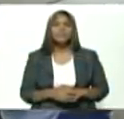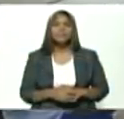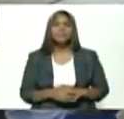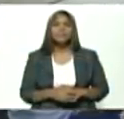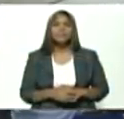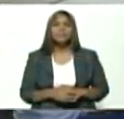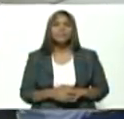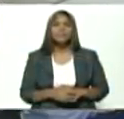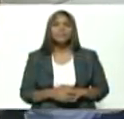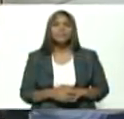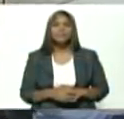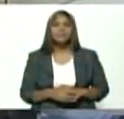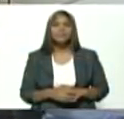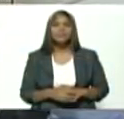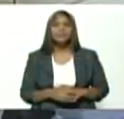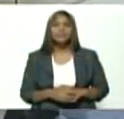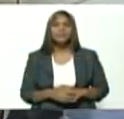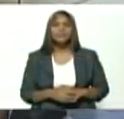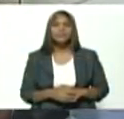Don Jacobo Torres.